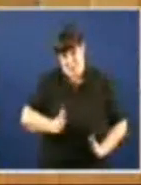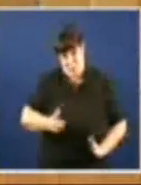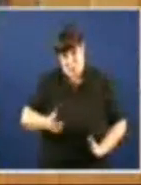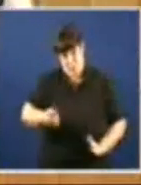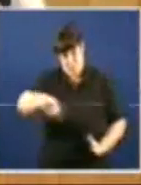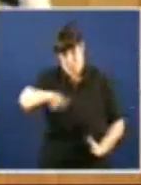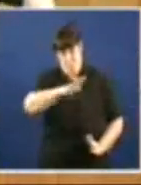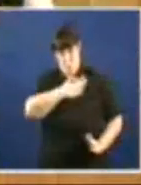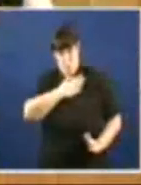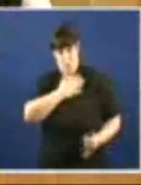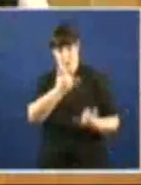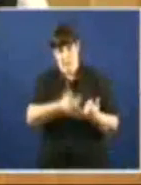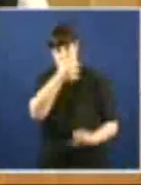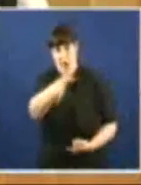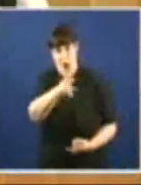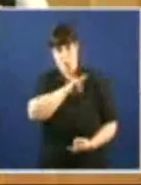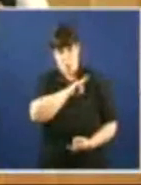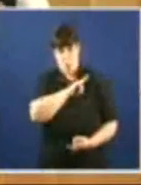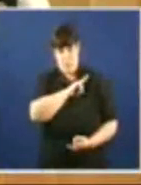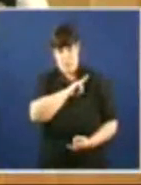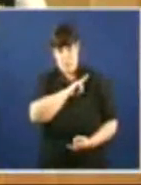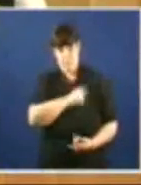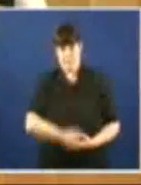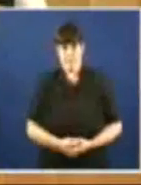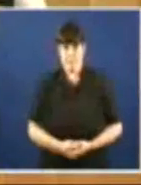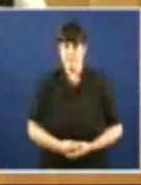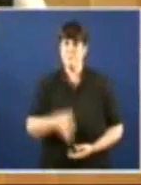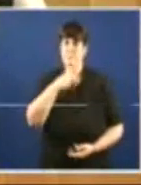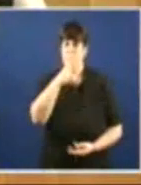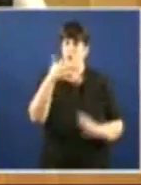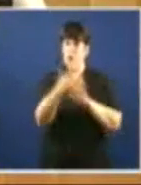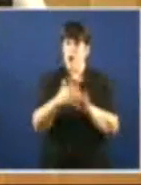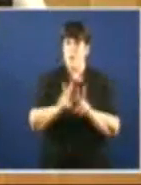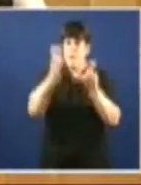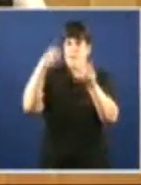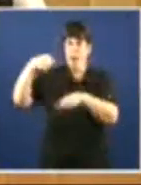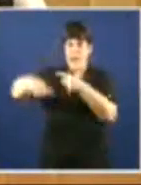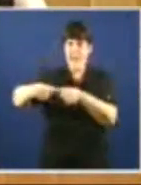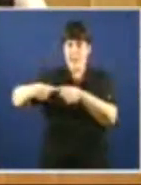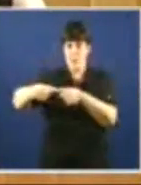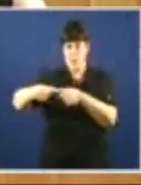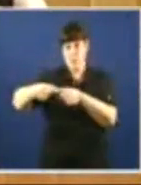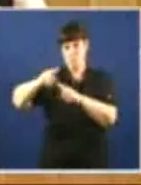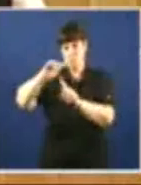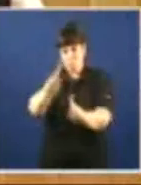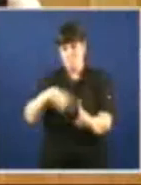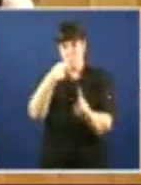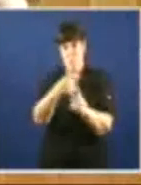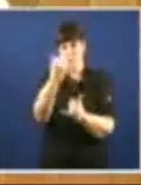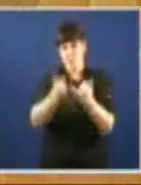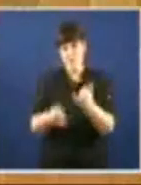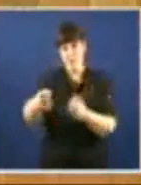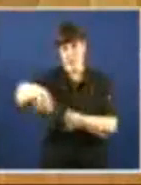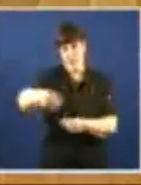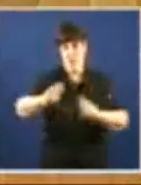Falado feito De que A xeneración Seguinte Será a primeira De historia moderna Que será menos saudable Que os seus